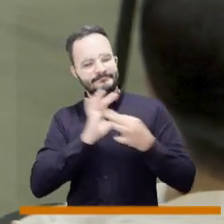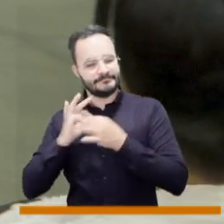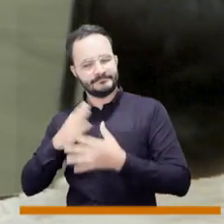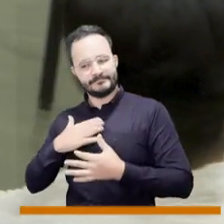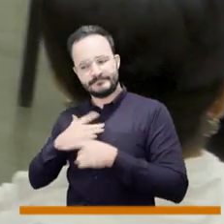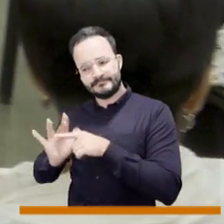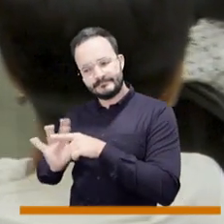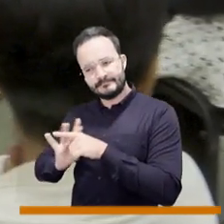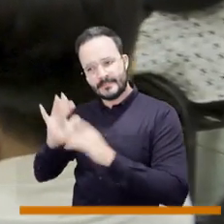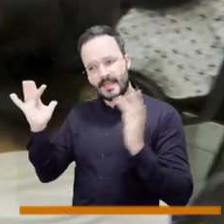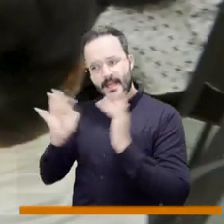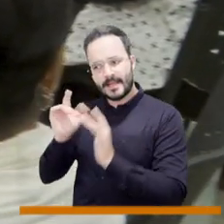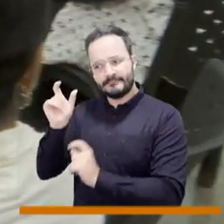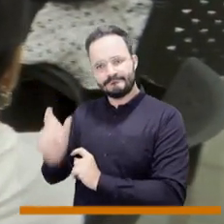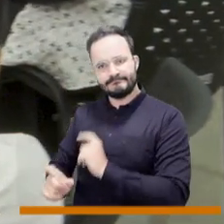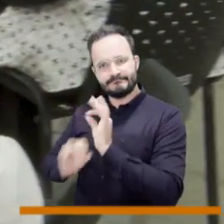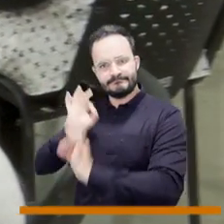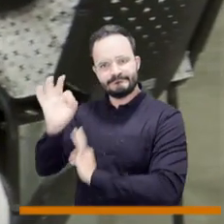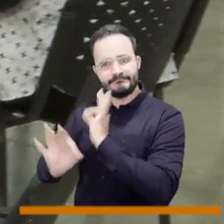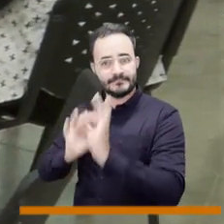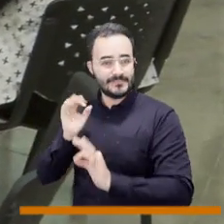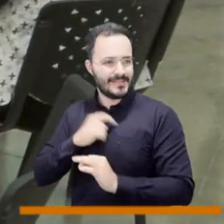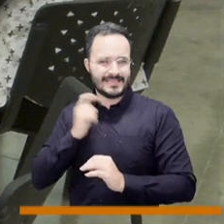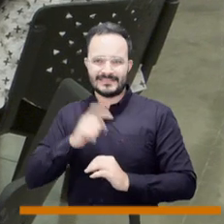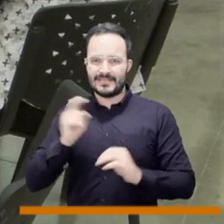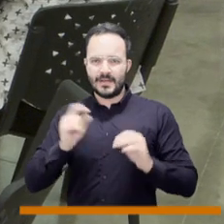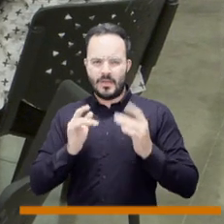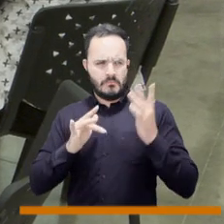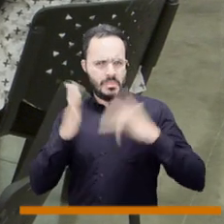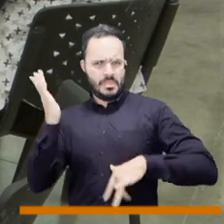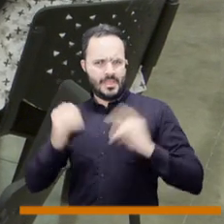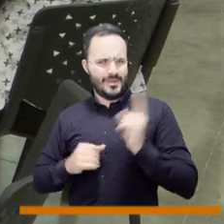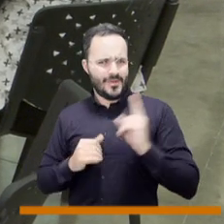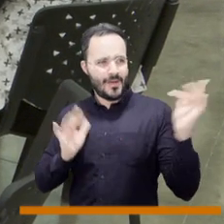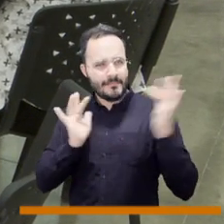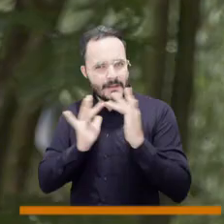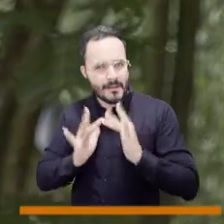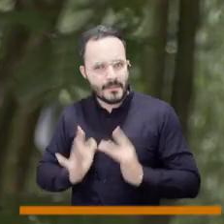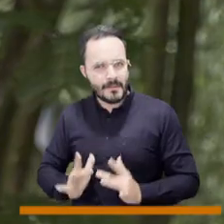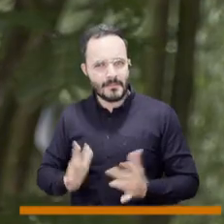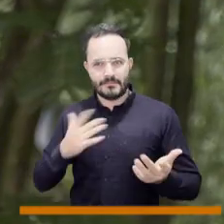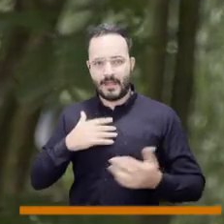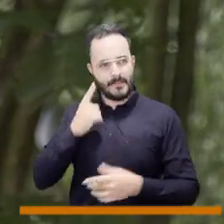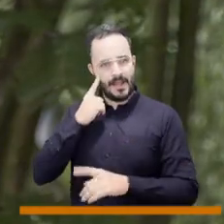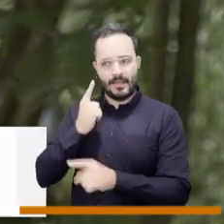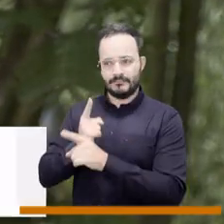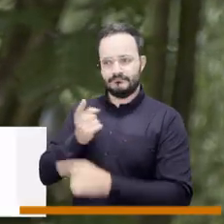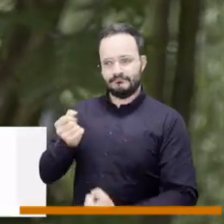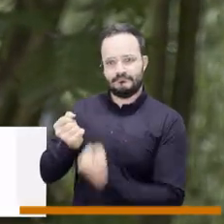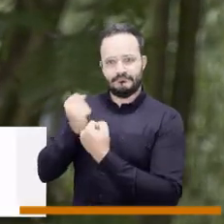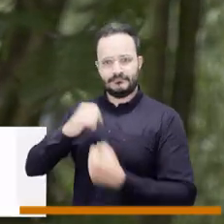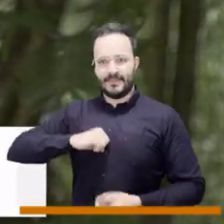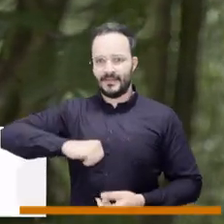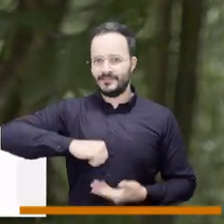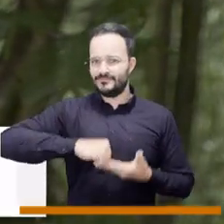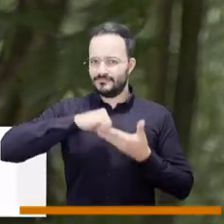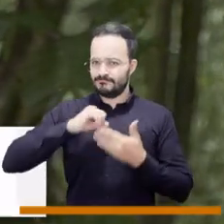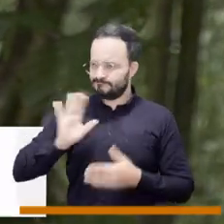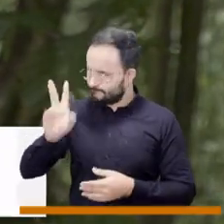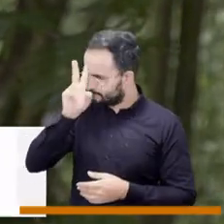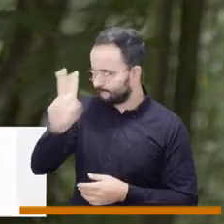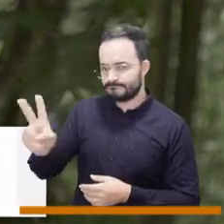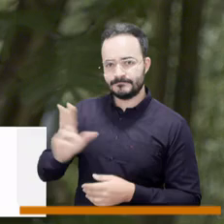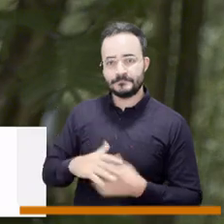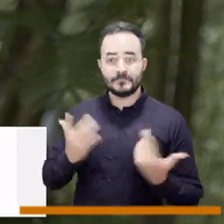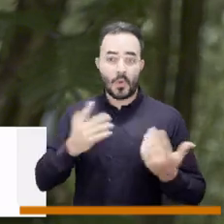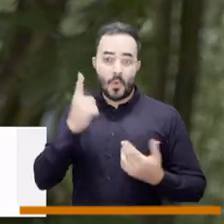ir con la mano al conocimiento que deben de tener ellos en la defensa y protección para que tengan la garantía de sus